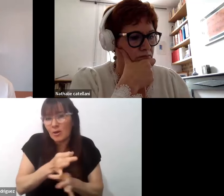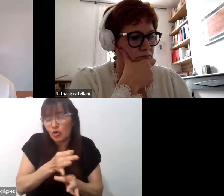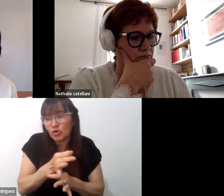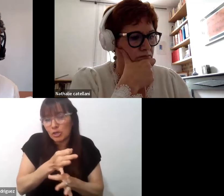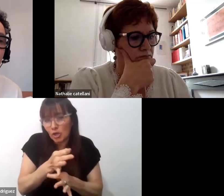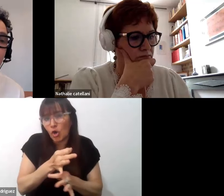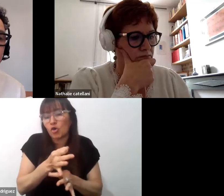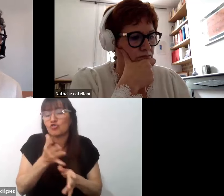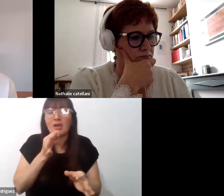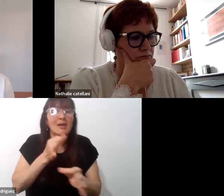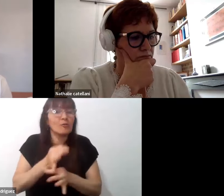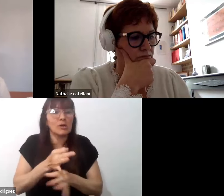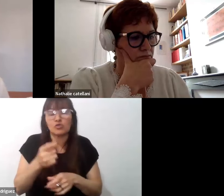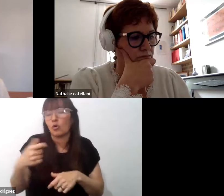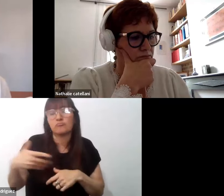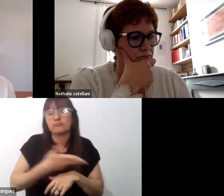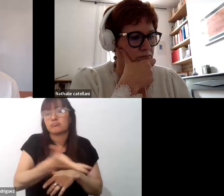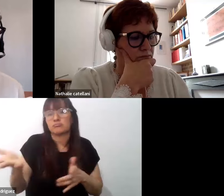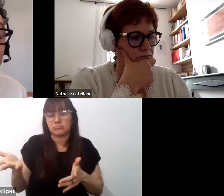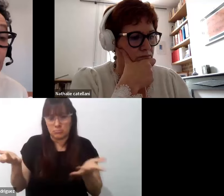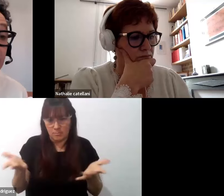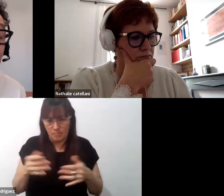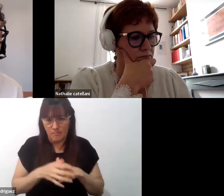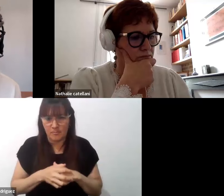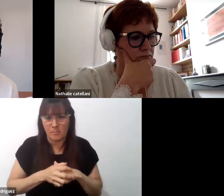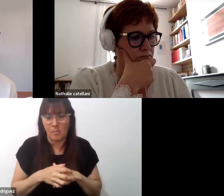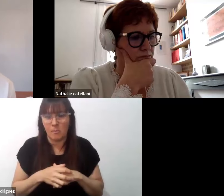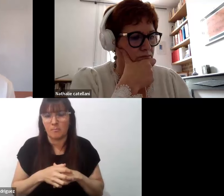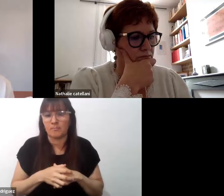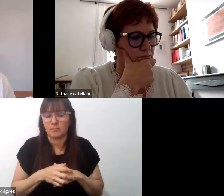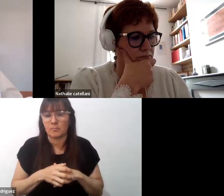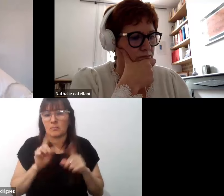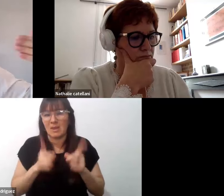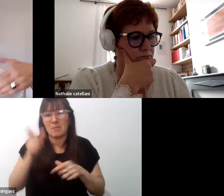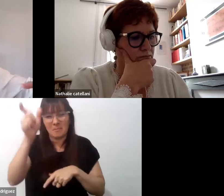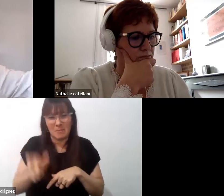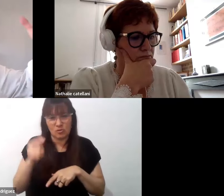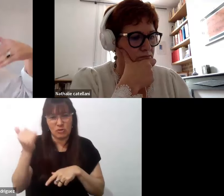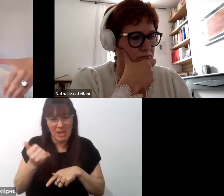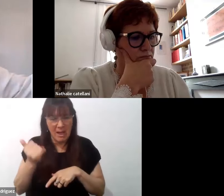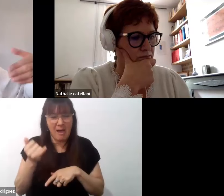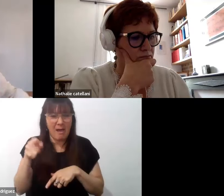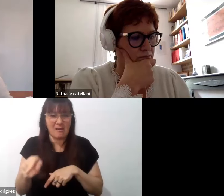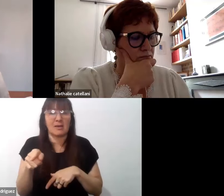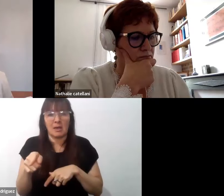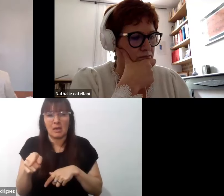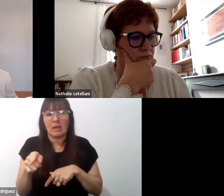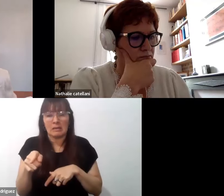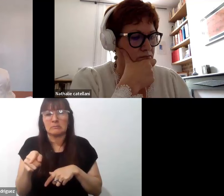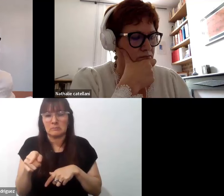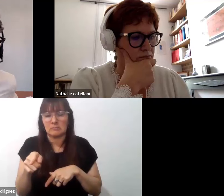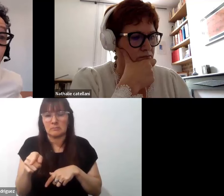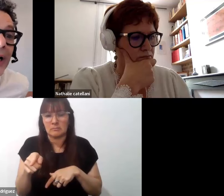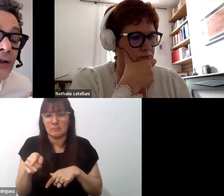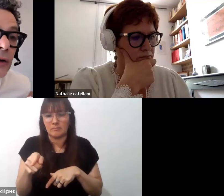de corte freiriano, ¿no? Inclusive falsbordiano de Orlando Falsborda, ¿no? Que involucraba, ¿no? A los